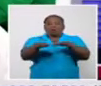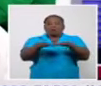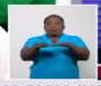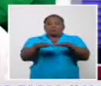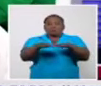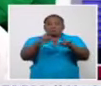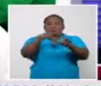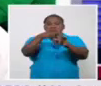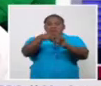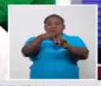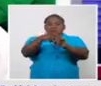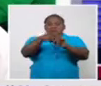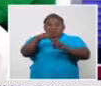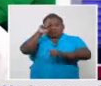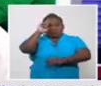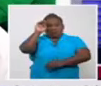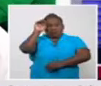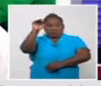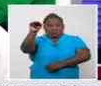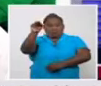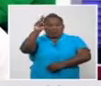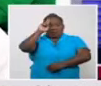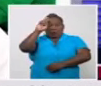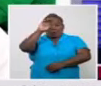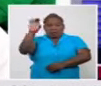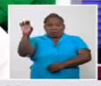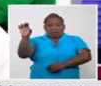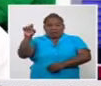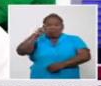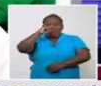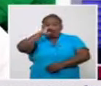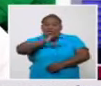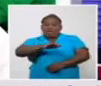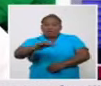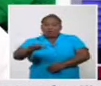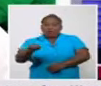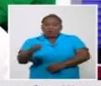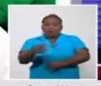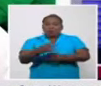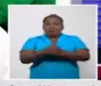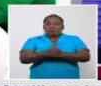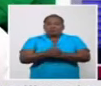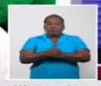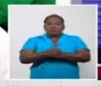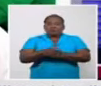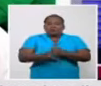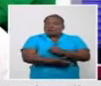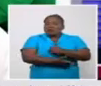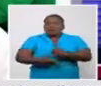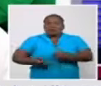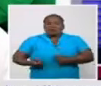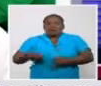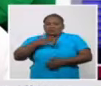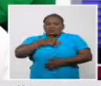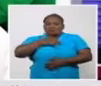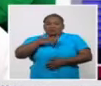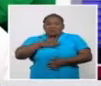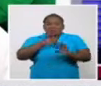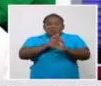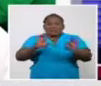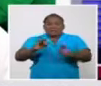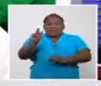positivos, ingresados en nuestros hospitales pediátricos con un esfuerzo de nuestros especialistas porque